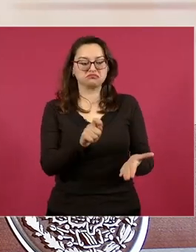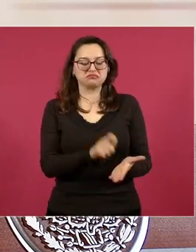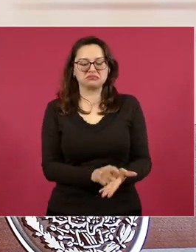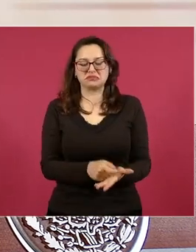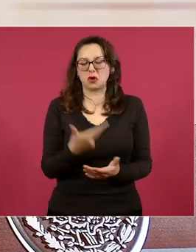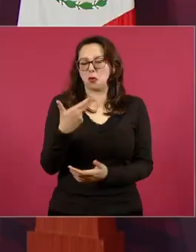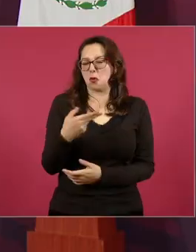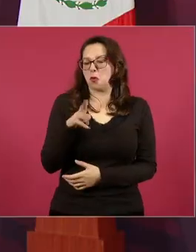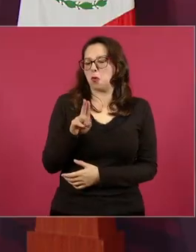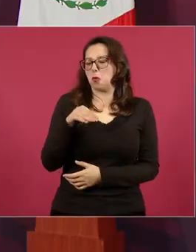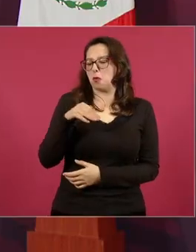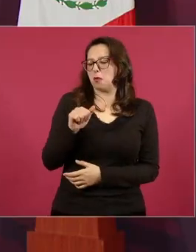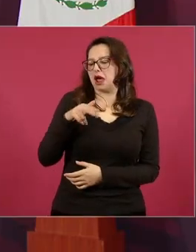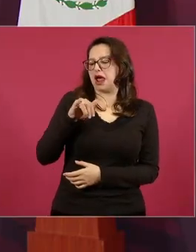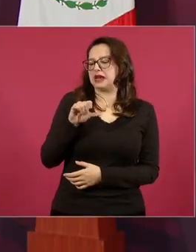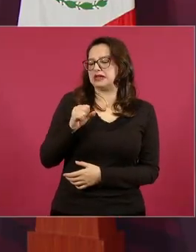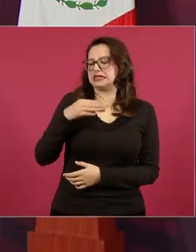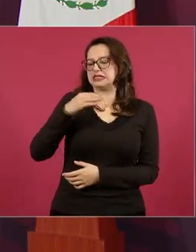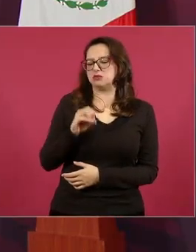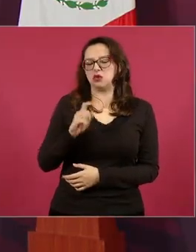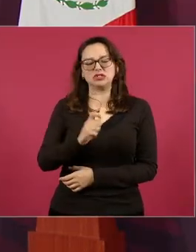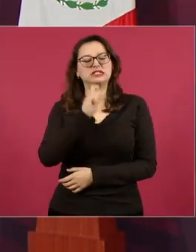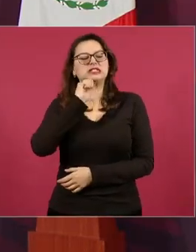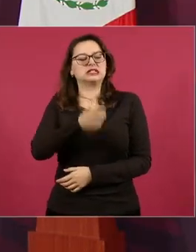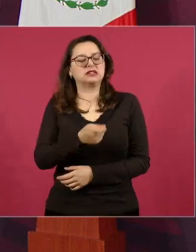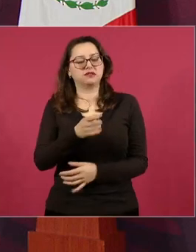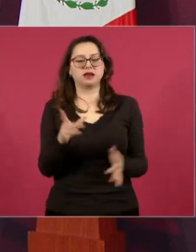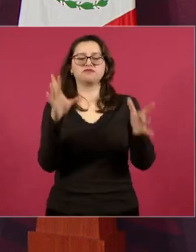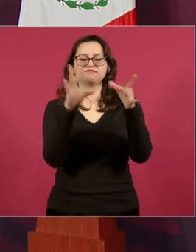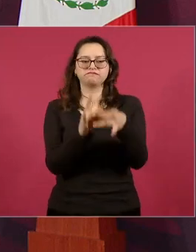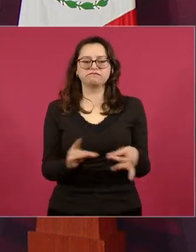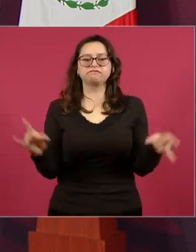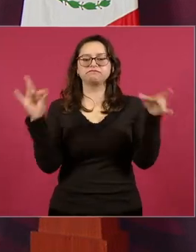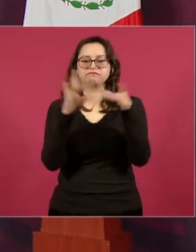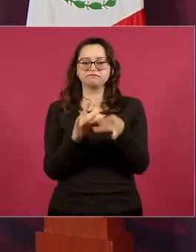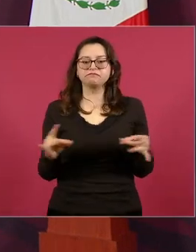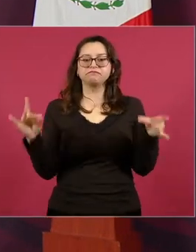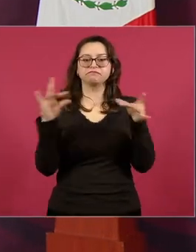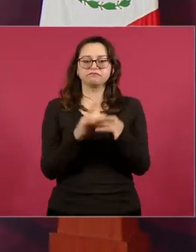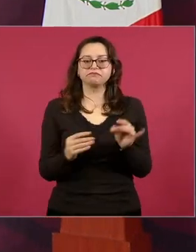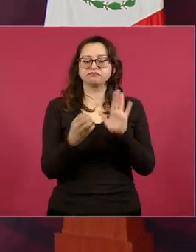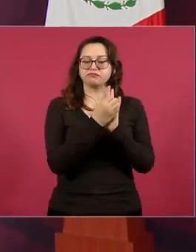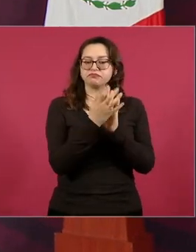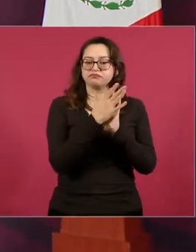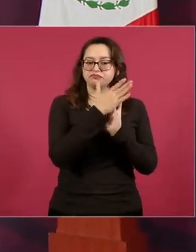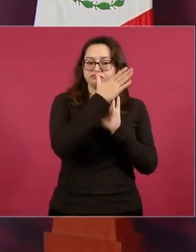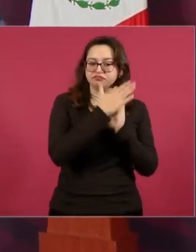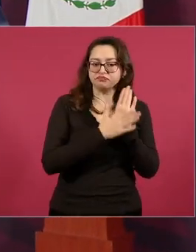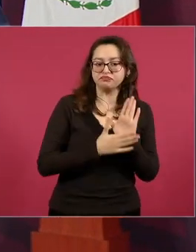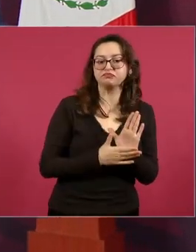el humanismo mexicano para dejarlo a los jóvenes